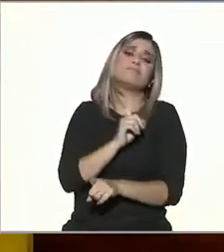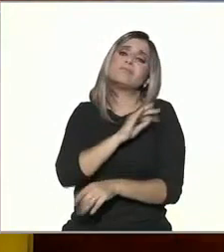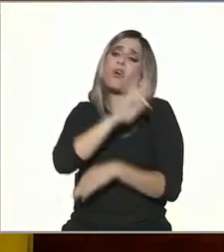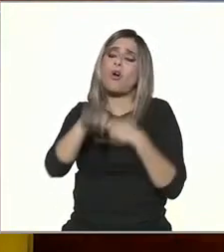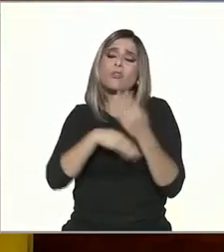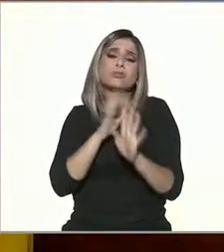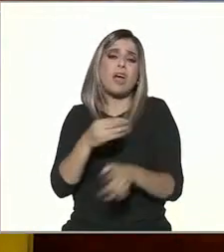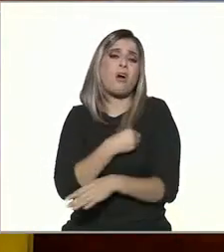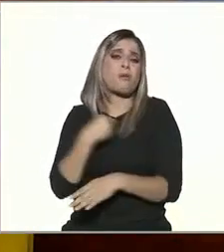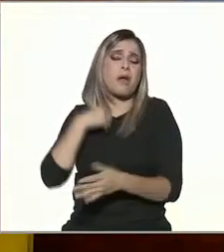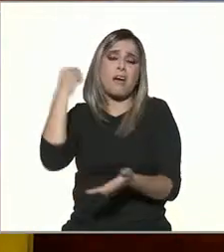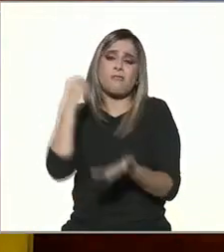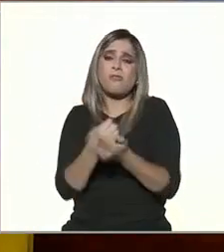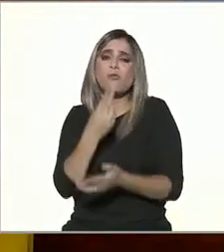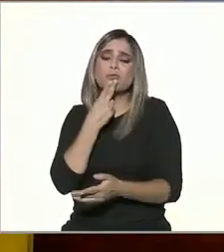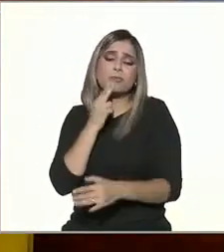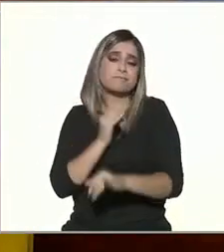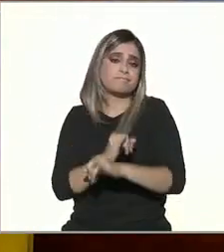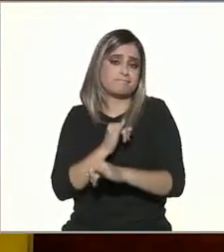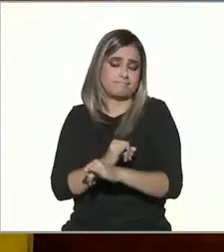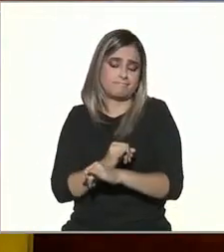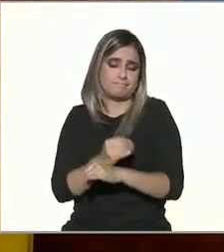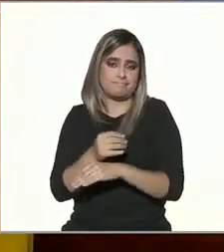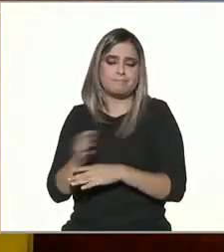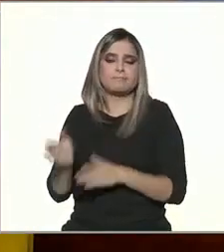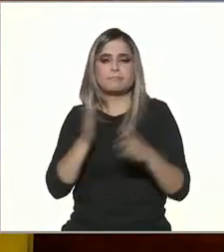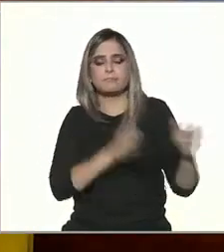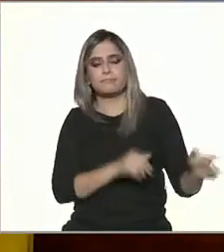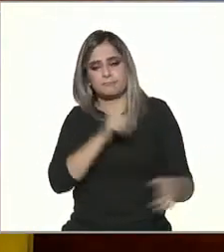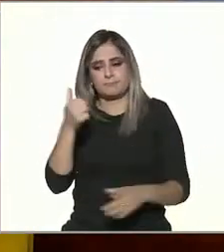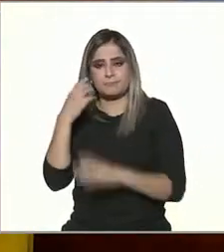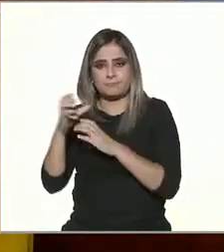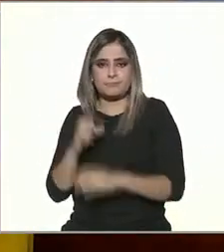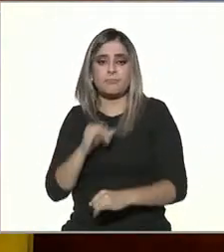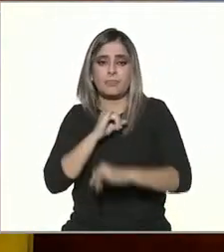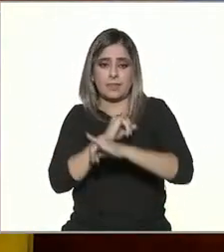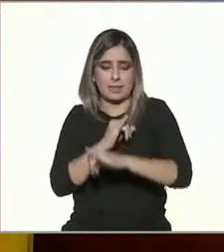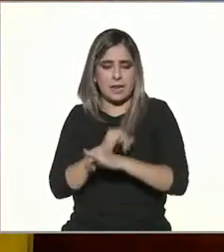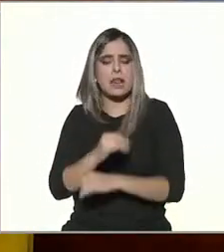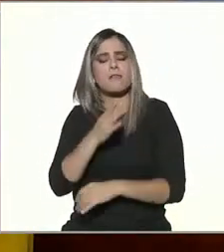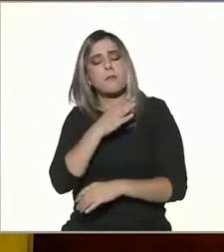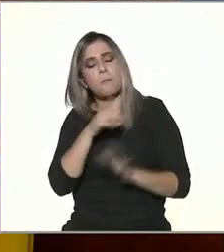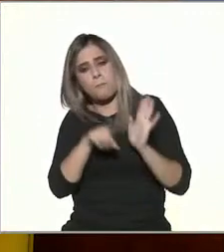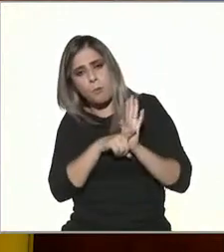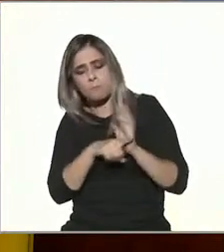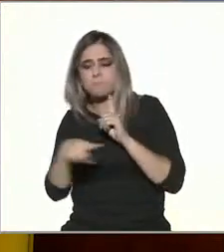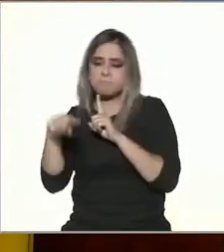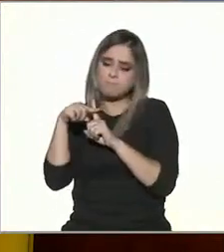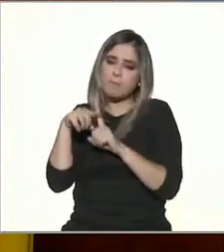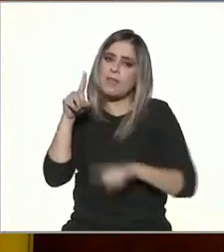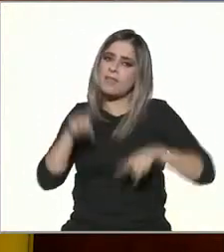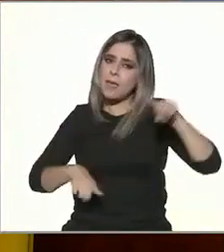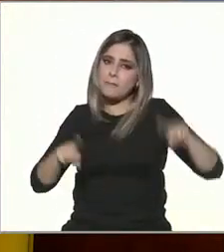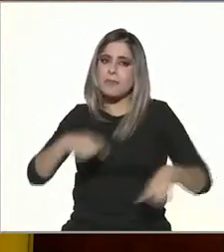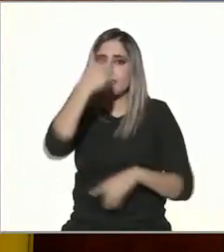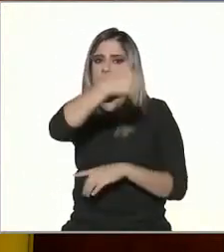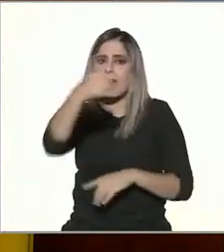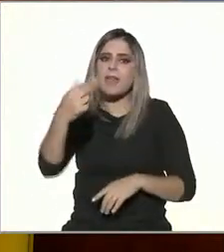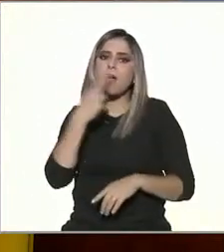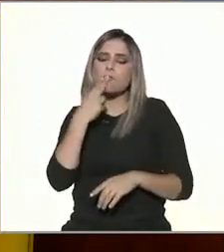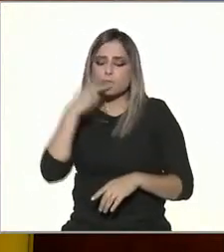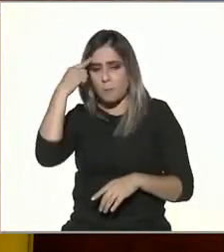obligación aprender a hacerlo. Yolanda nos dice, el internet puede ser bueno o malo según el uso que se le dé.